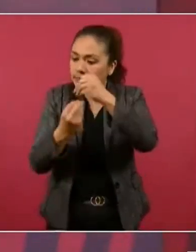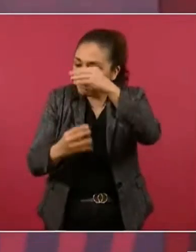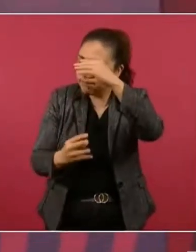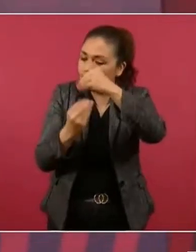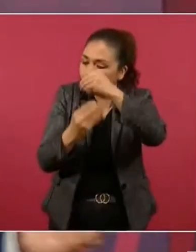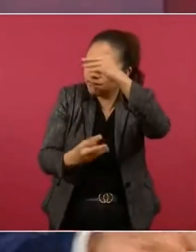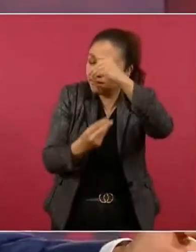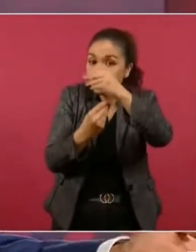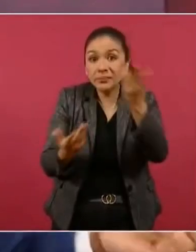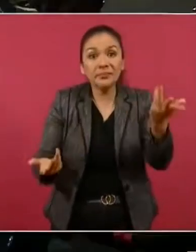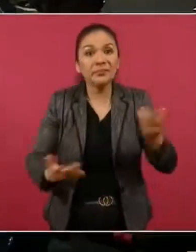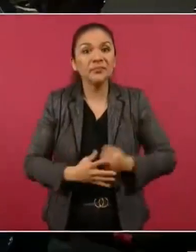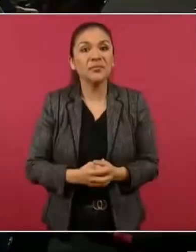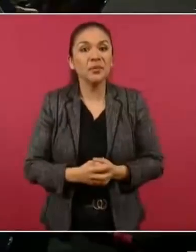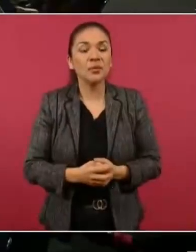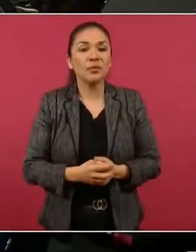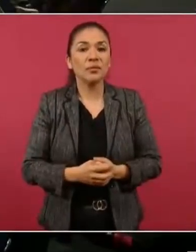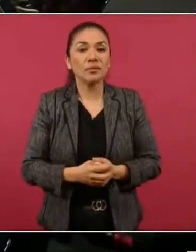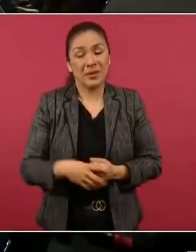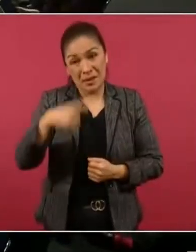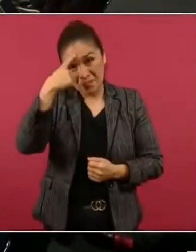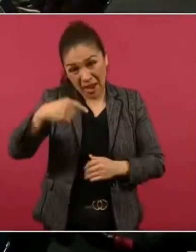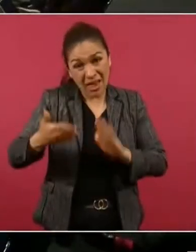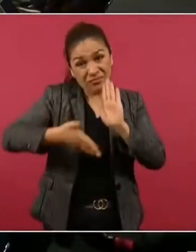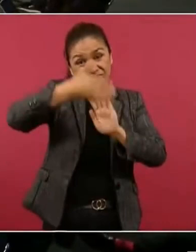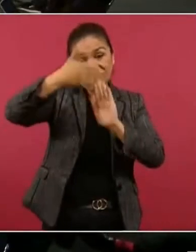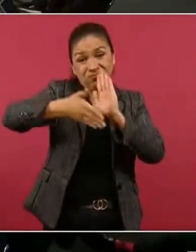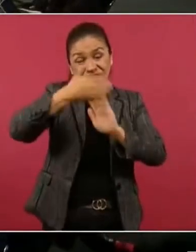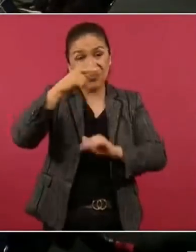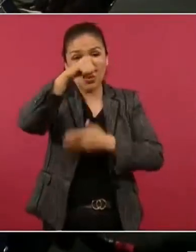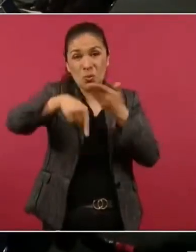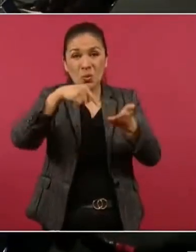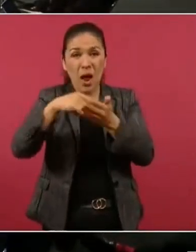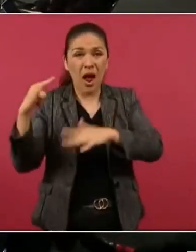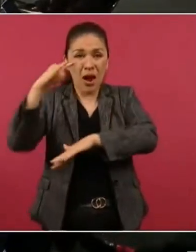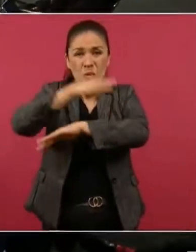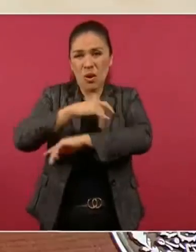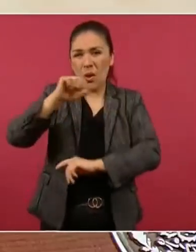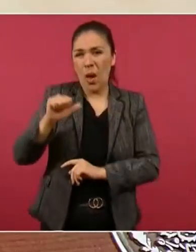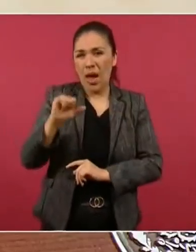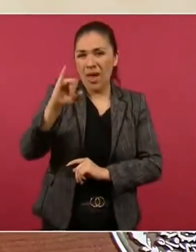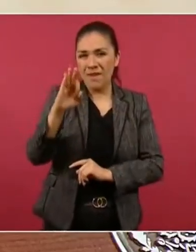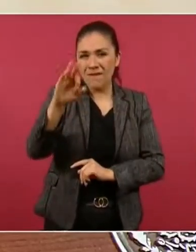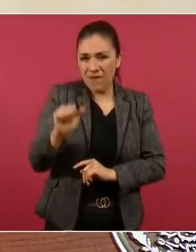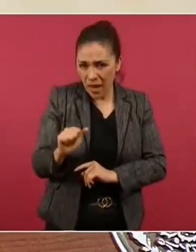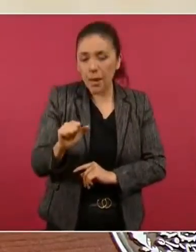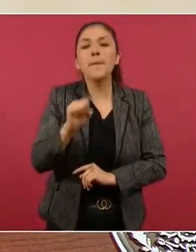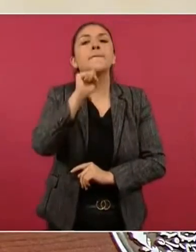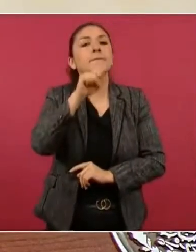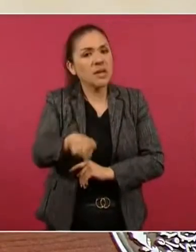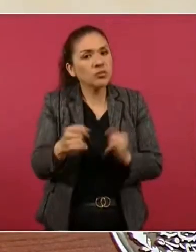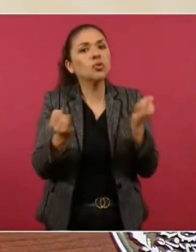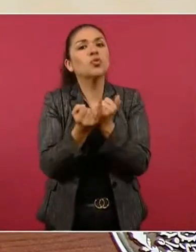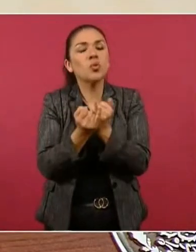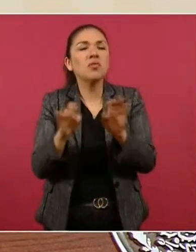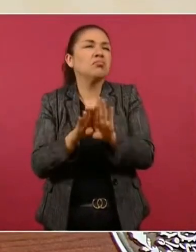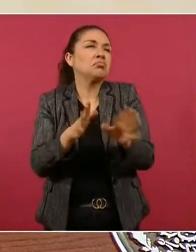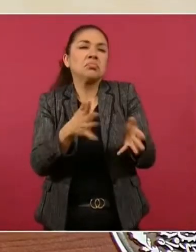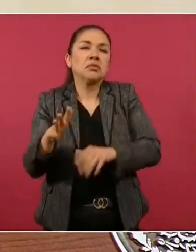en la construcción del aeropuerto Felipe Ángeles también como 50